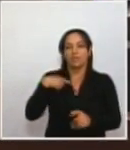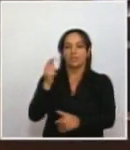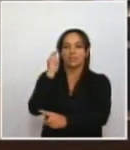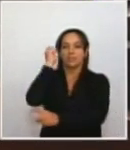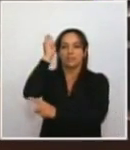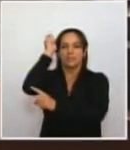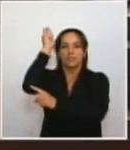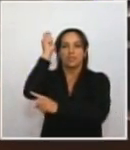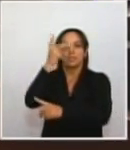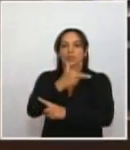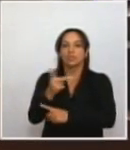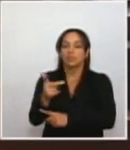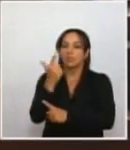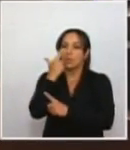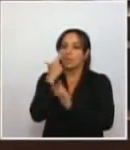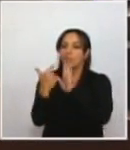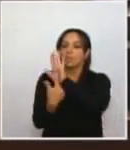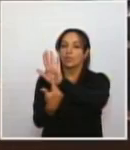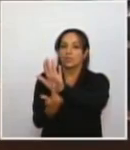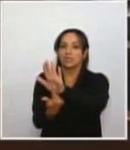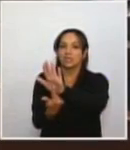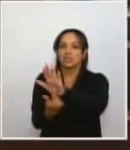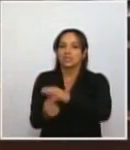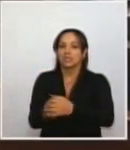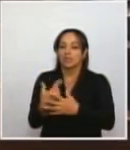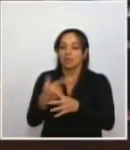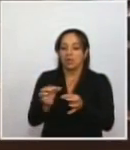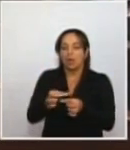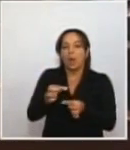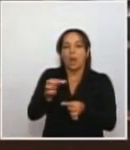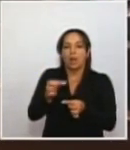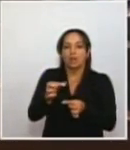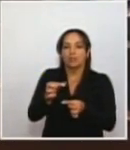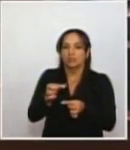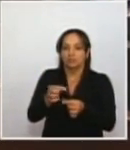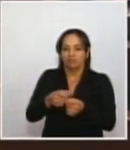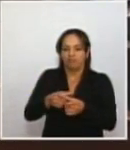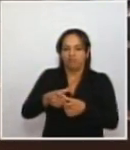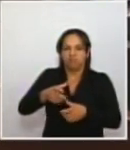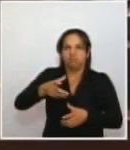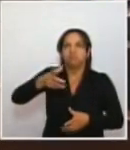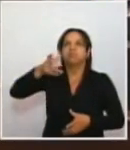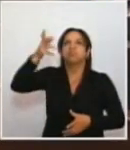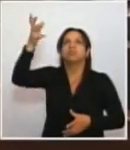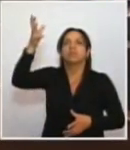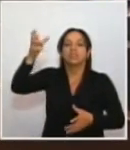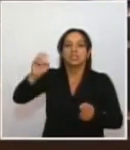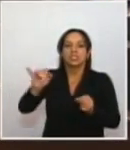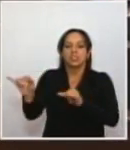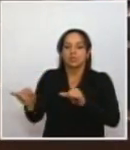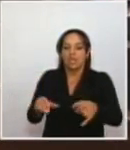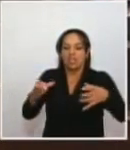del tamaño de un estadio.